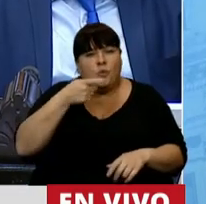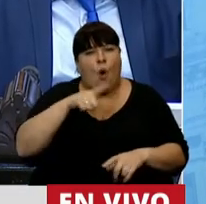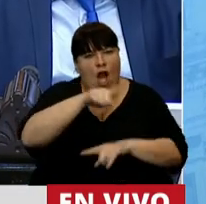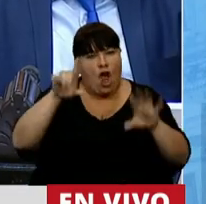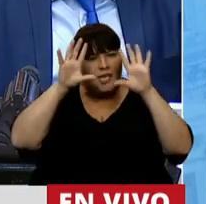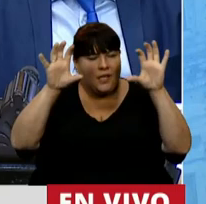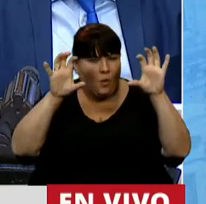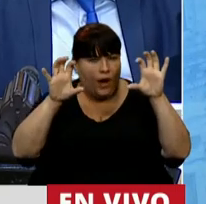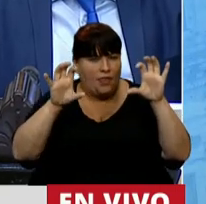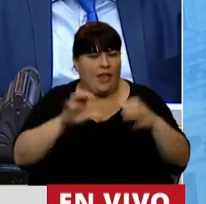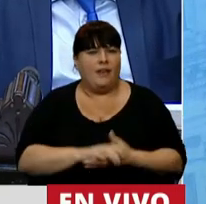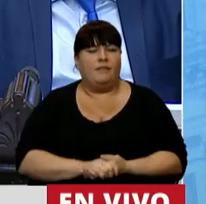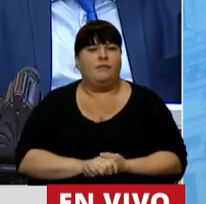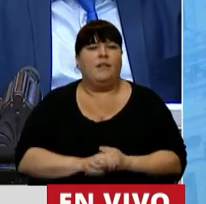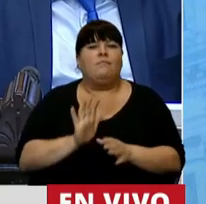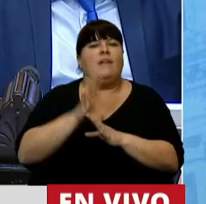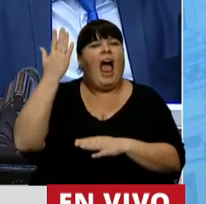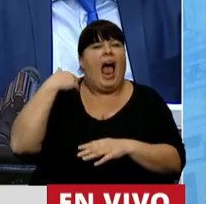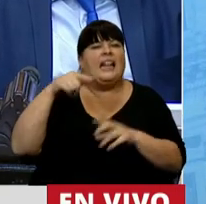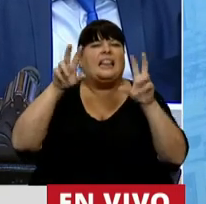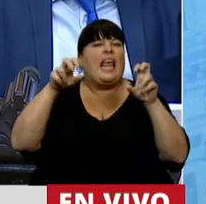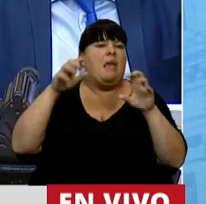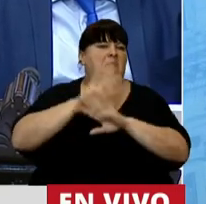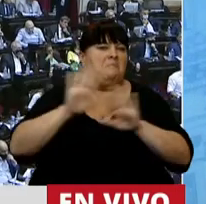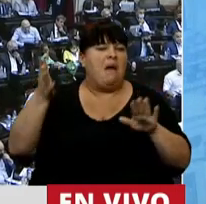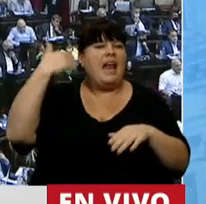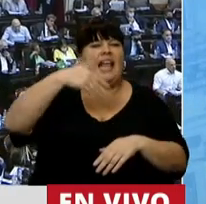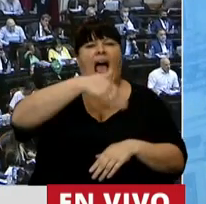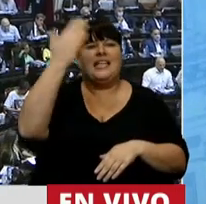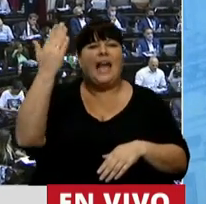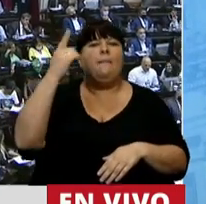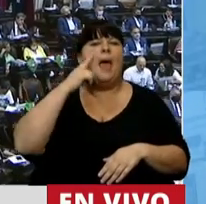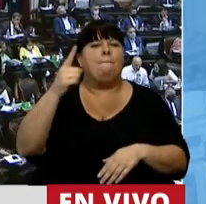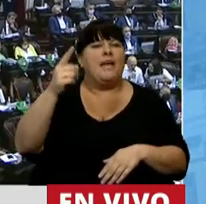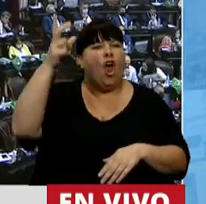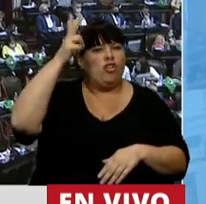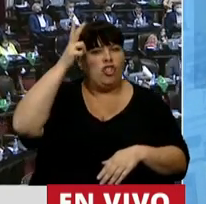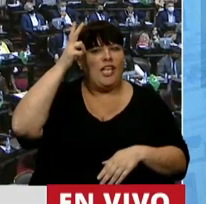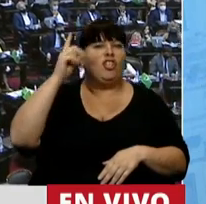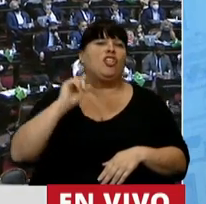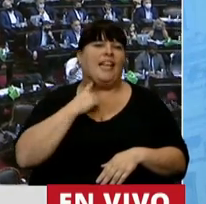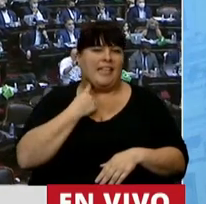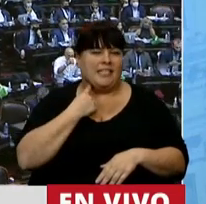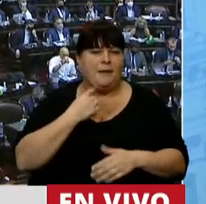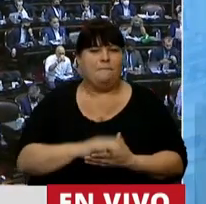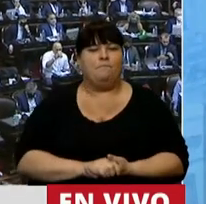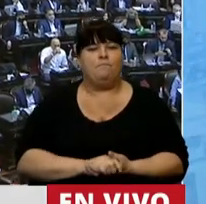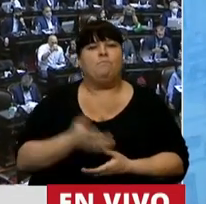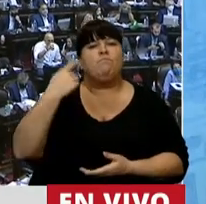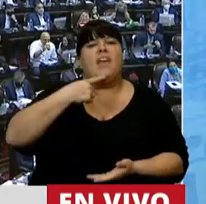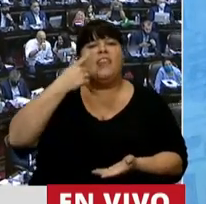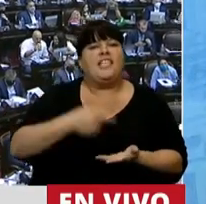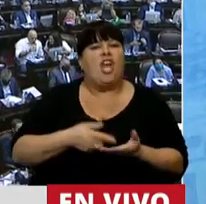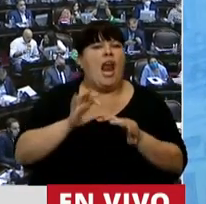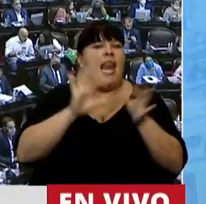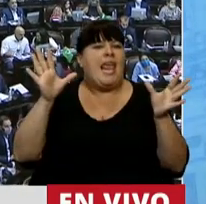recordemos, abandonó este concepto en la Asamblea de 1813, cuando decidió